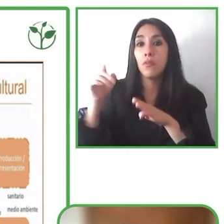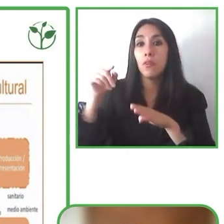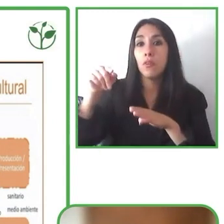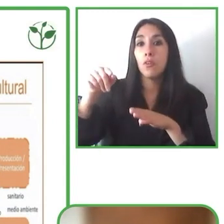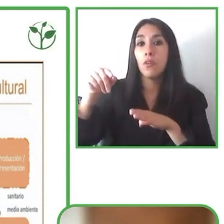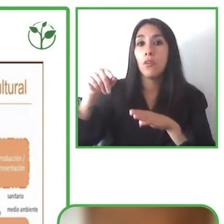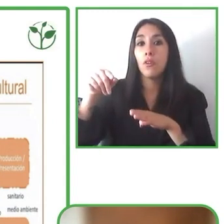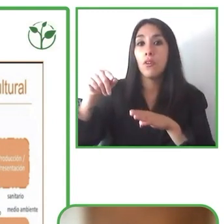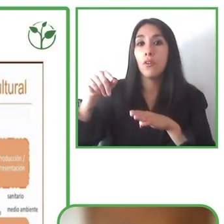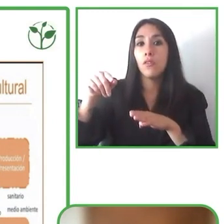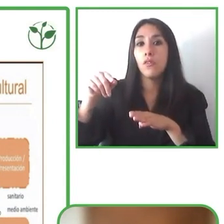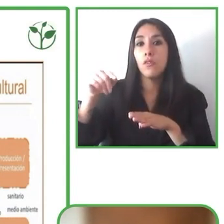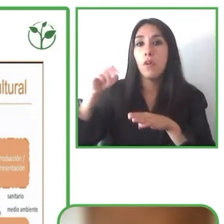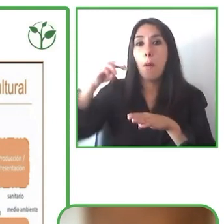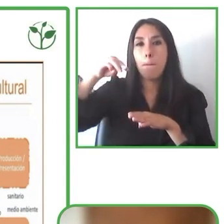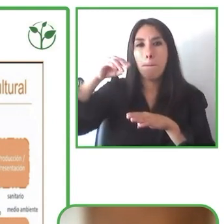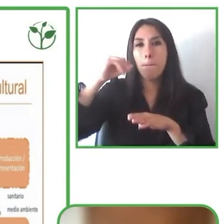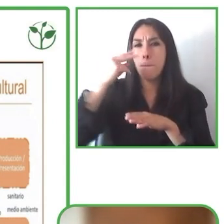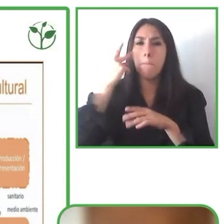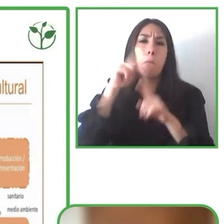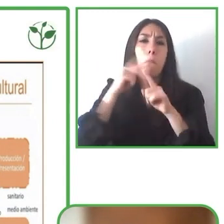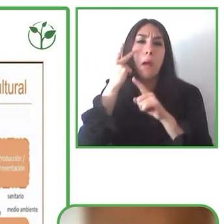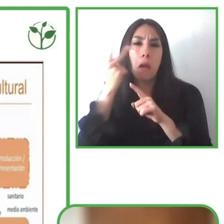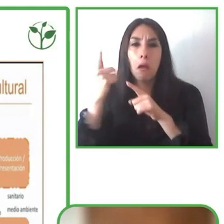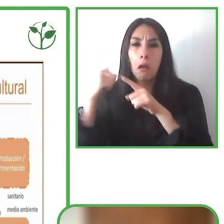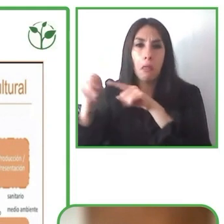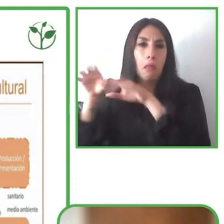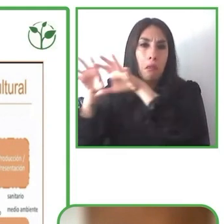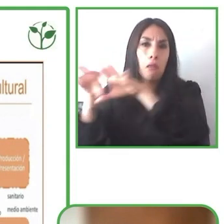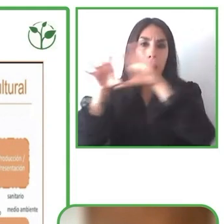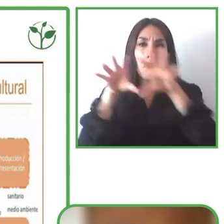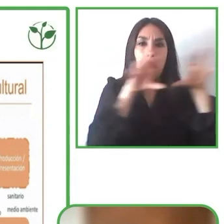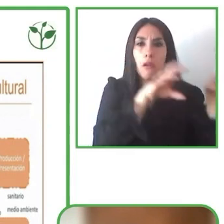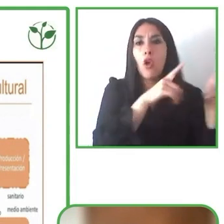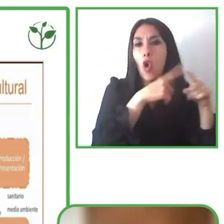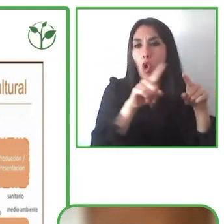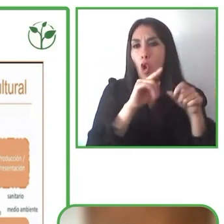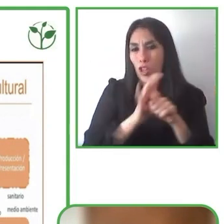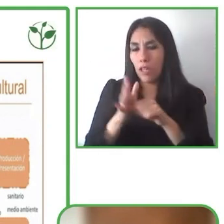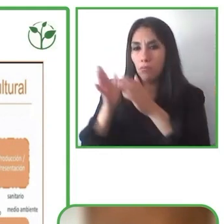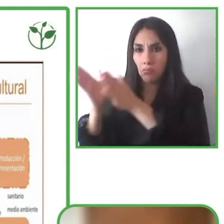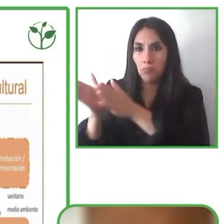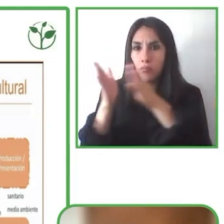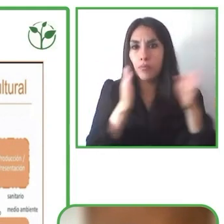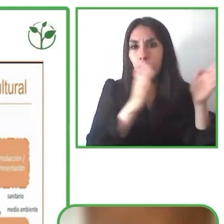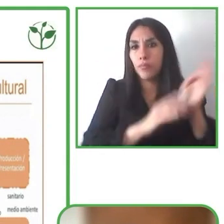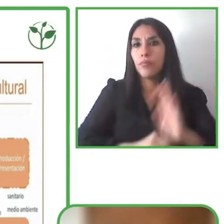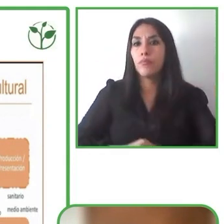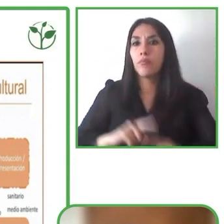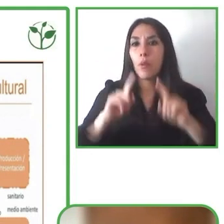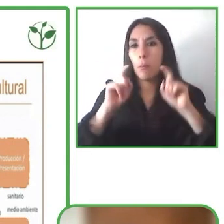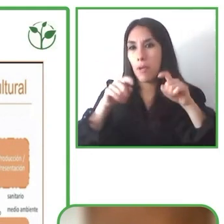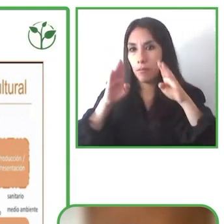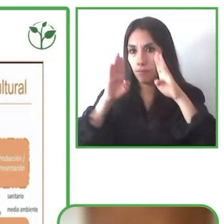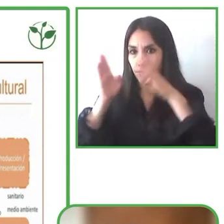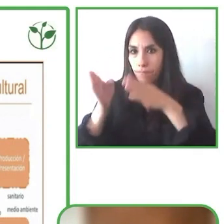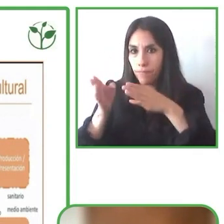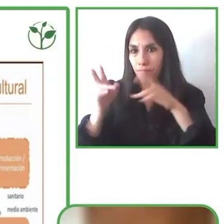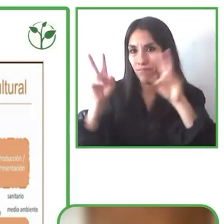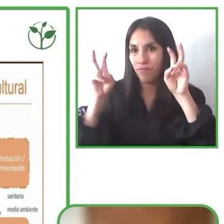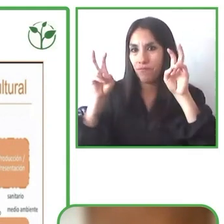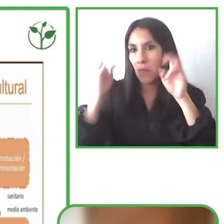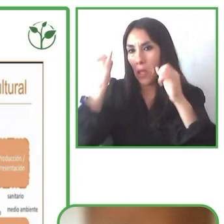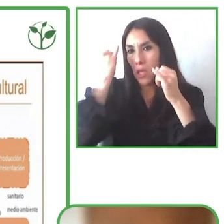reflexionando desarrollando y poniendo en escena hoy en día una serie de iniciativas trabajo diferente que